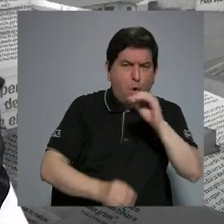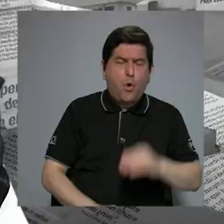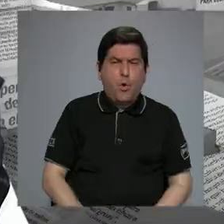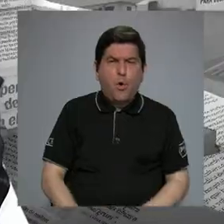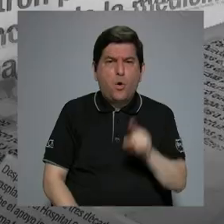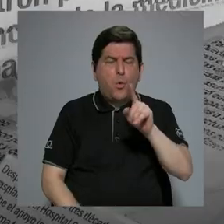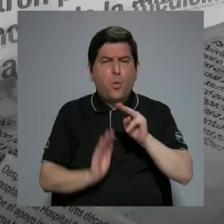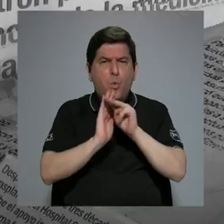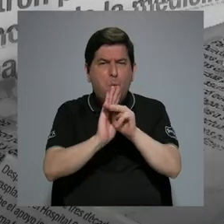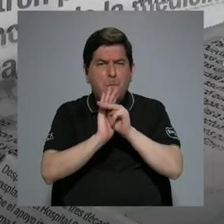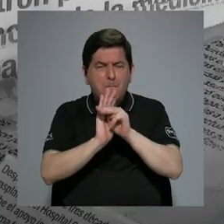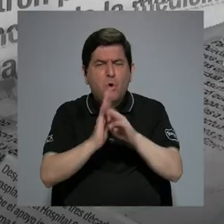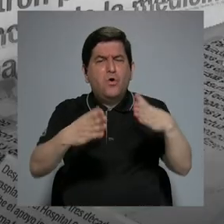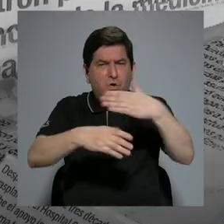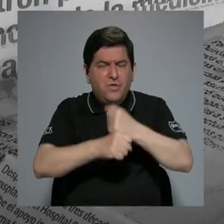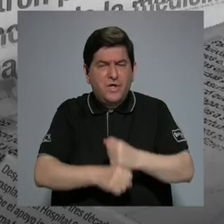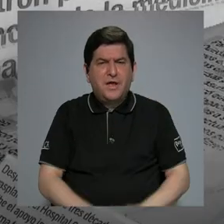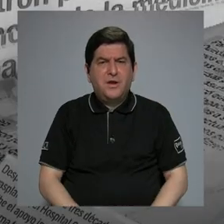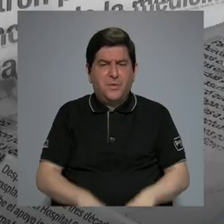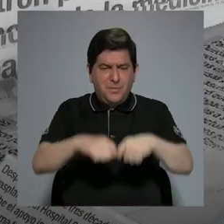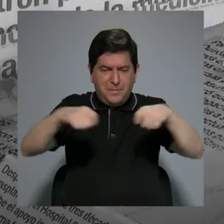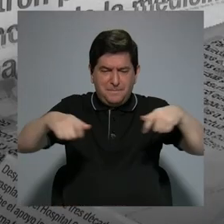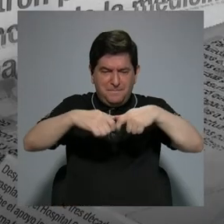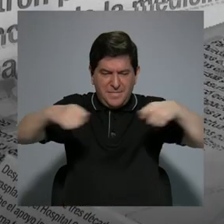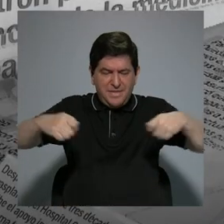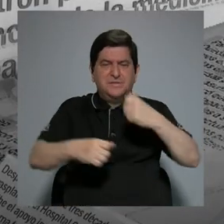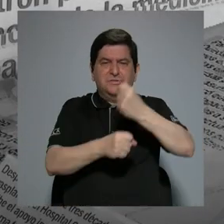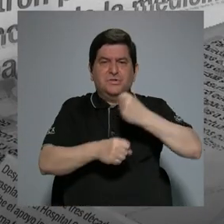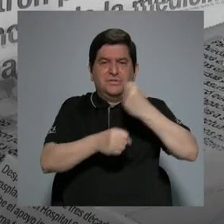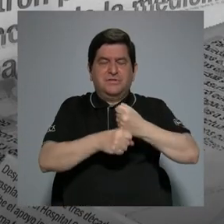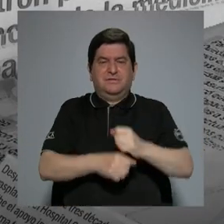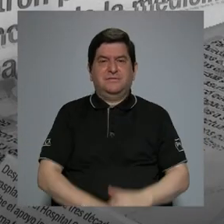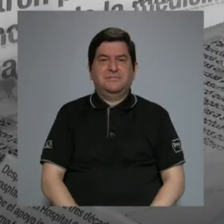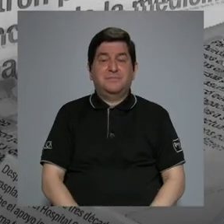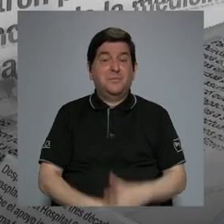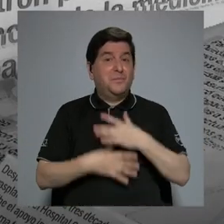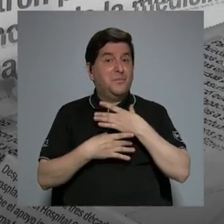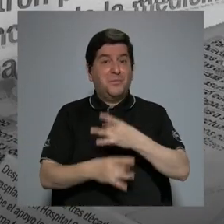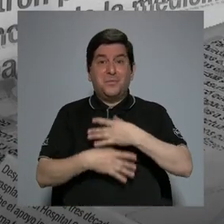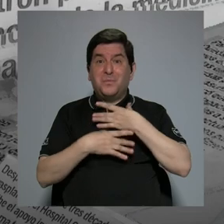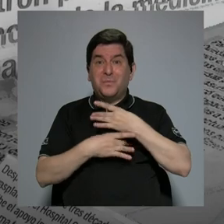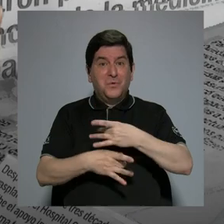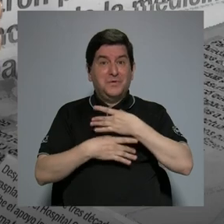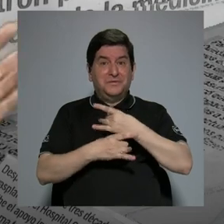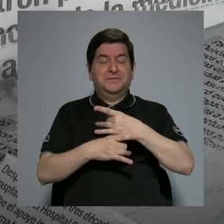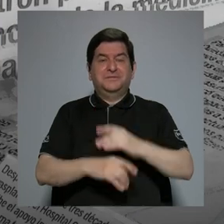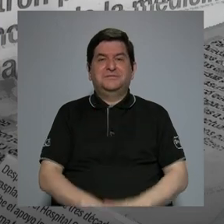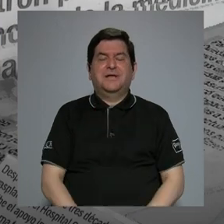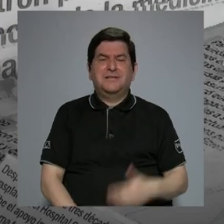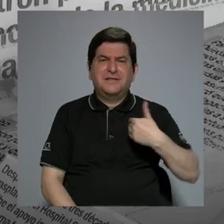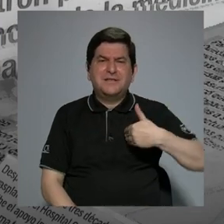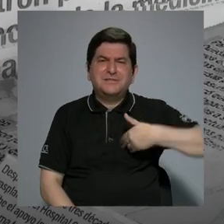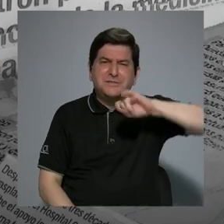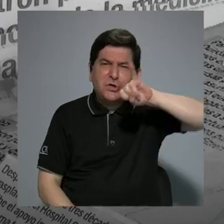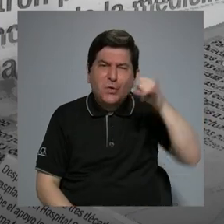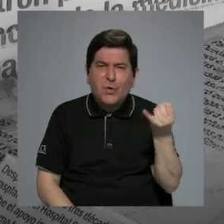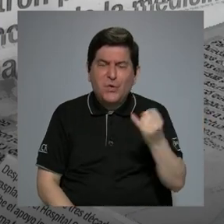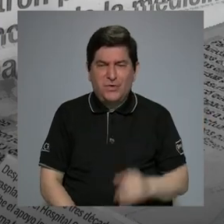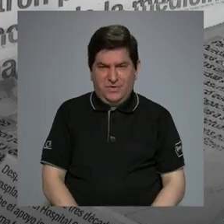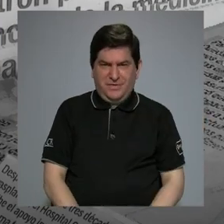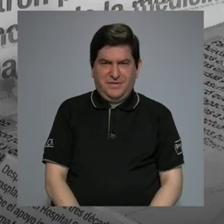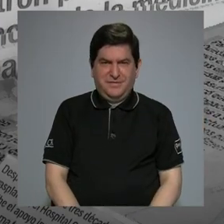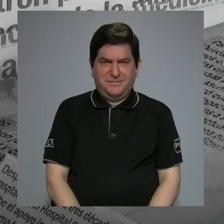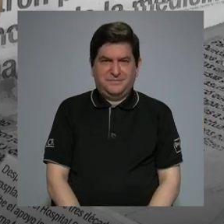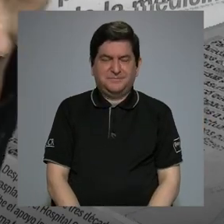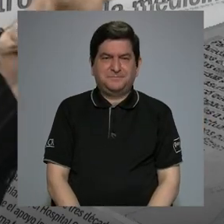hacer un modelo de indicadores para medir el trabajo. Pues muy interesante. Y don Jorge, a nivel